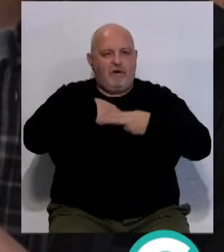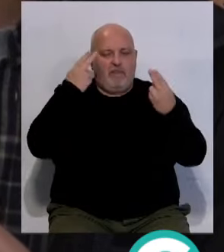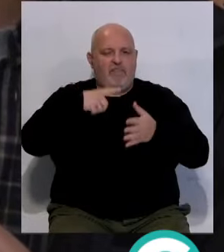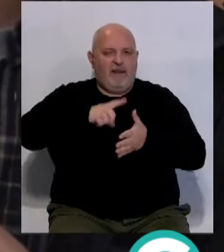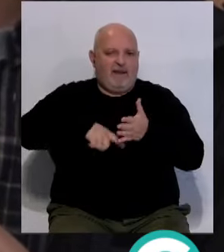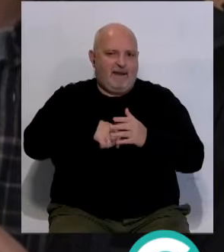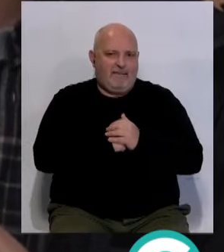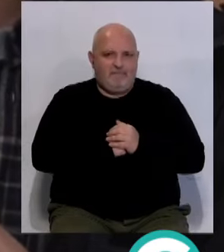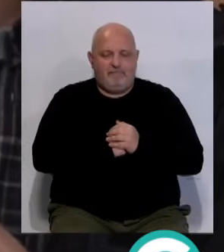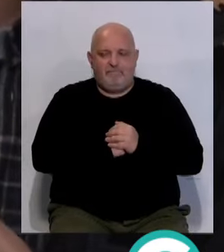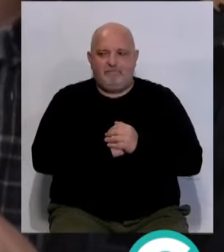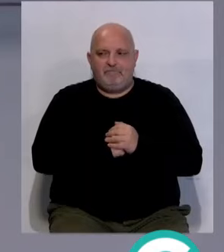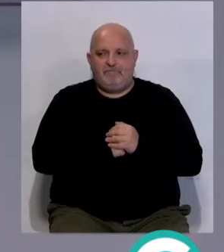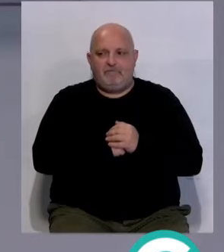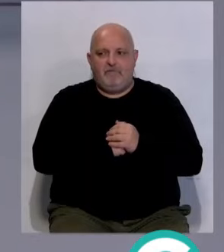régimen de alquiler.